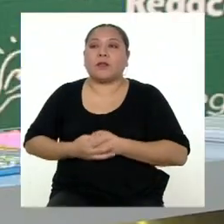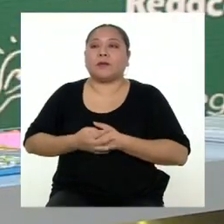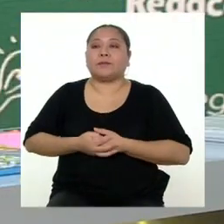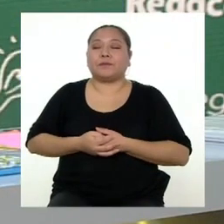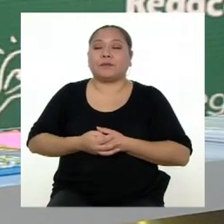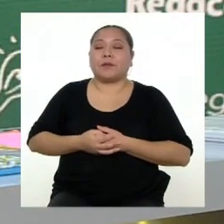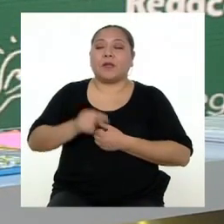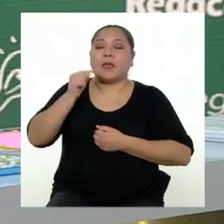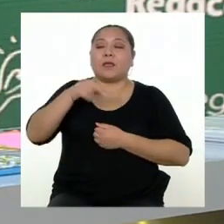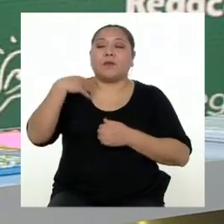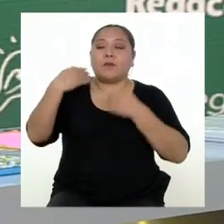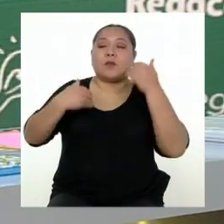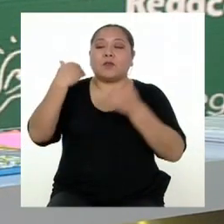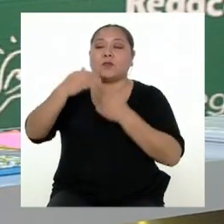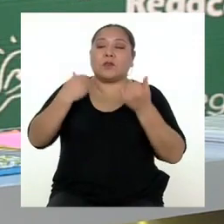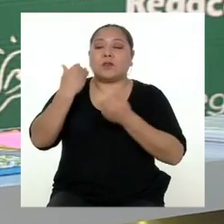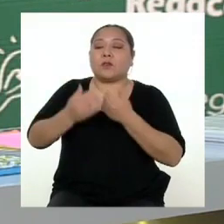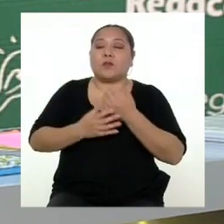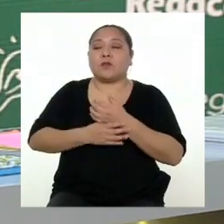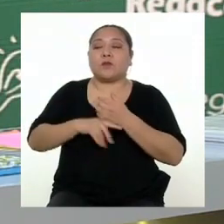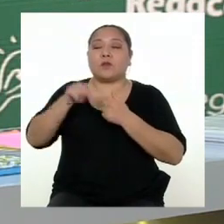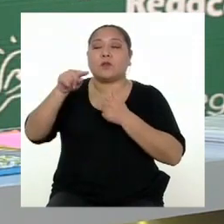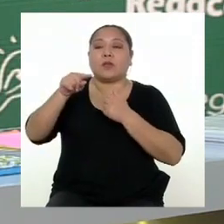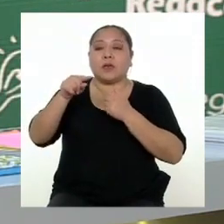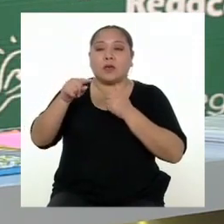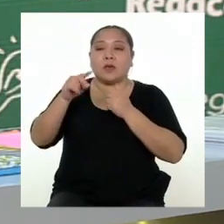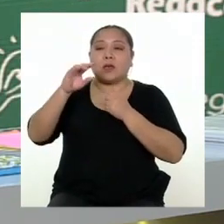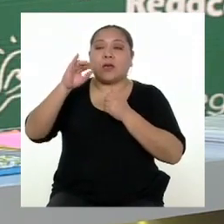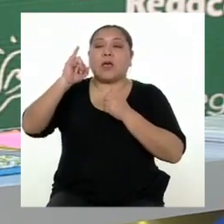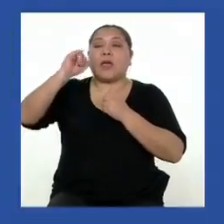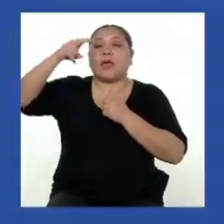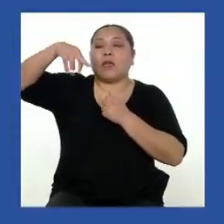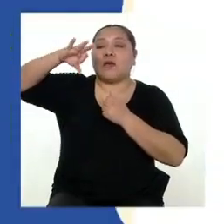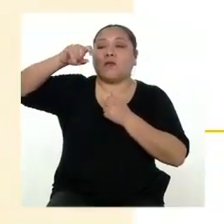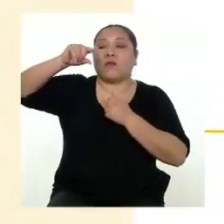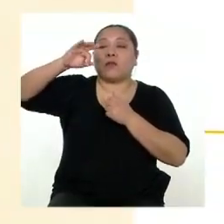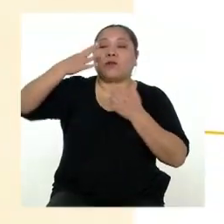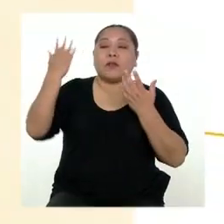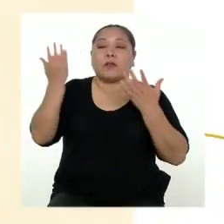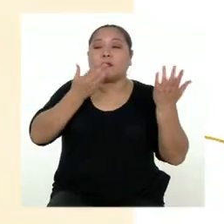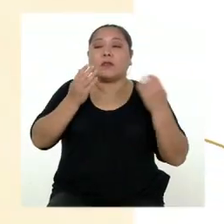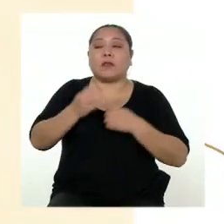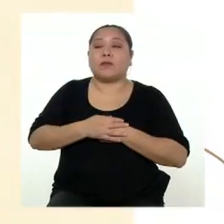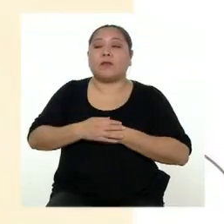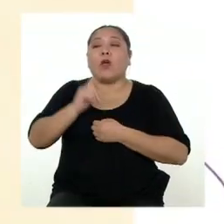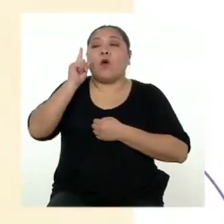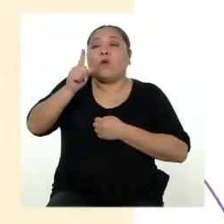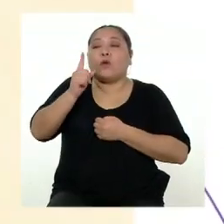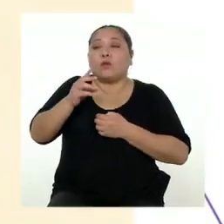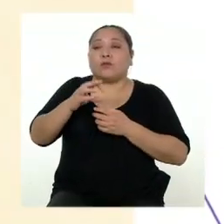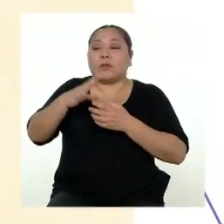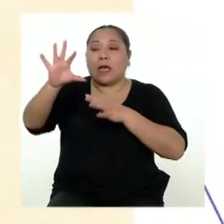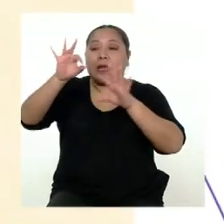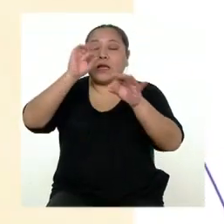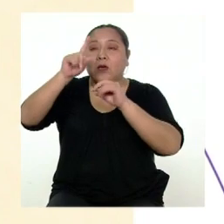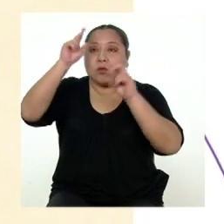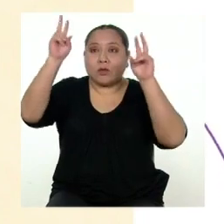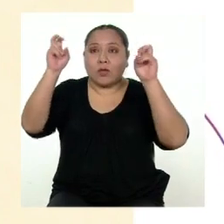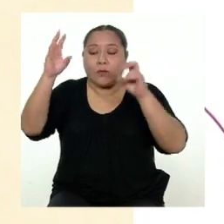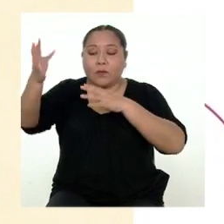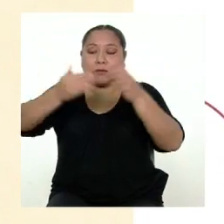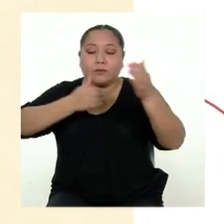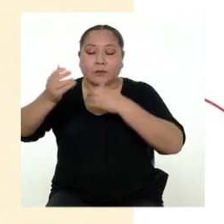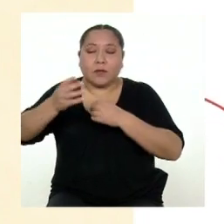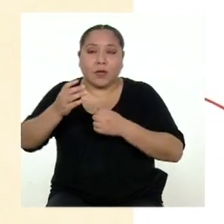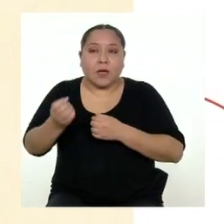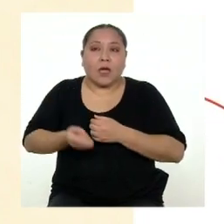El proceso de planificación de la infografía sería así. 1. Elige un tema y reúne la información necesaria